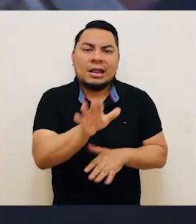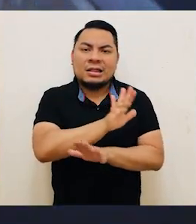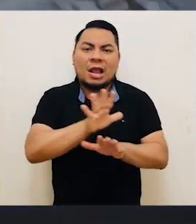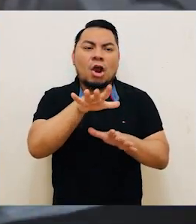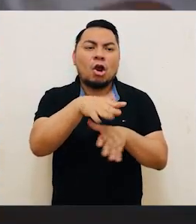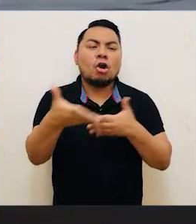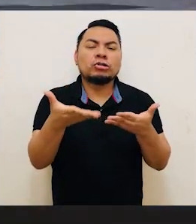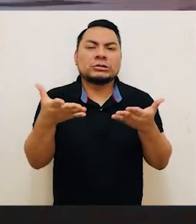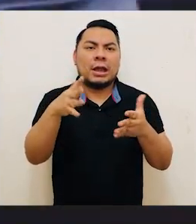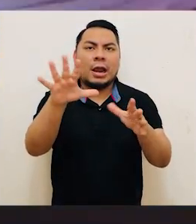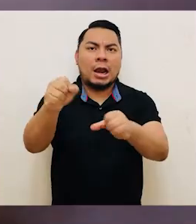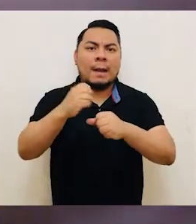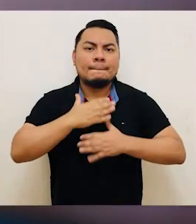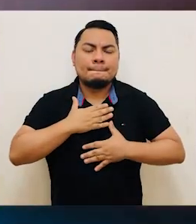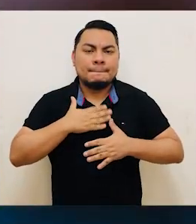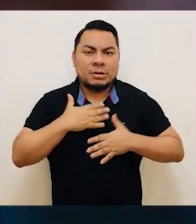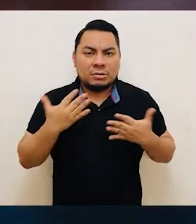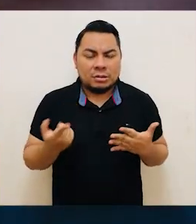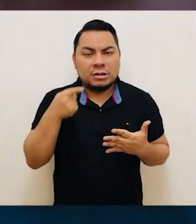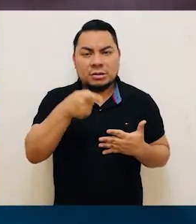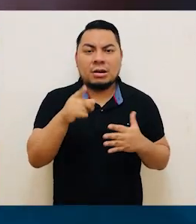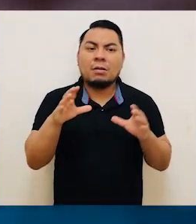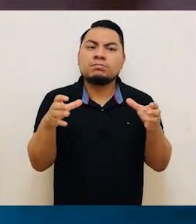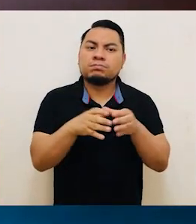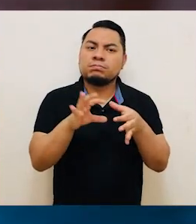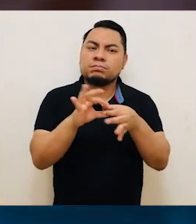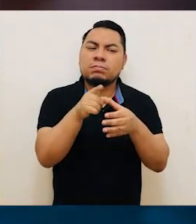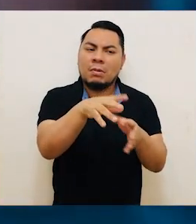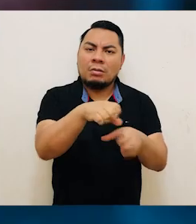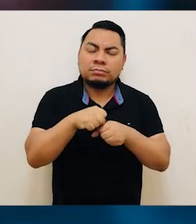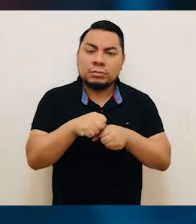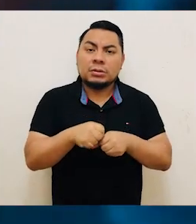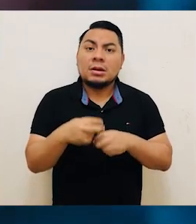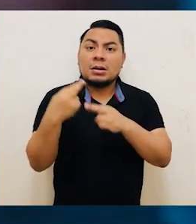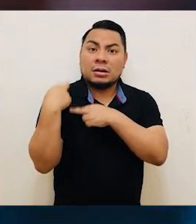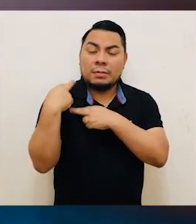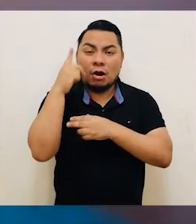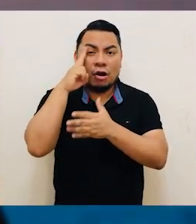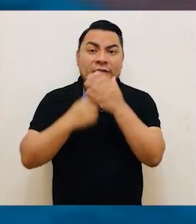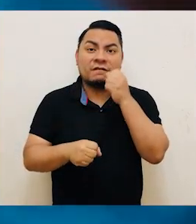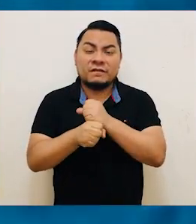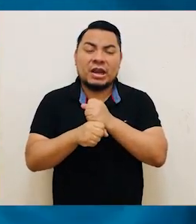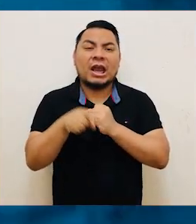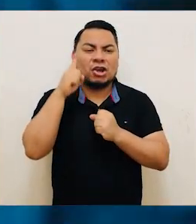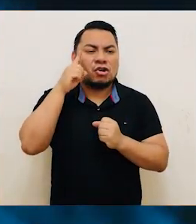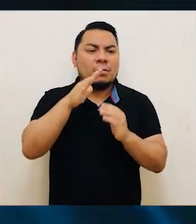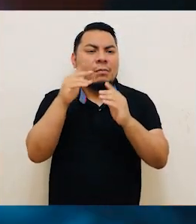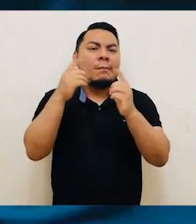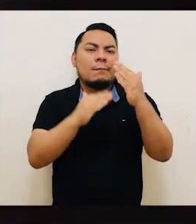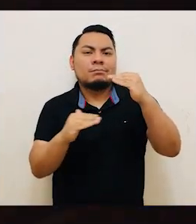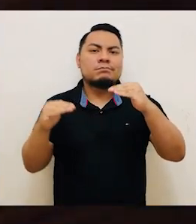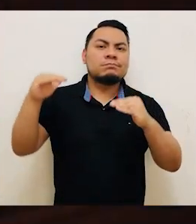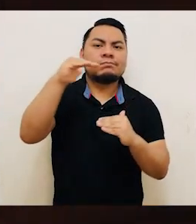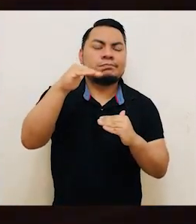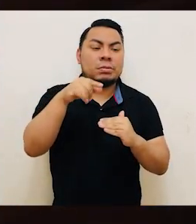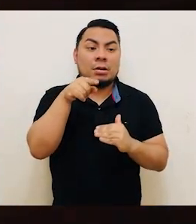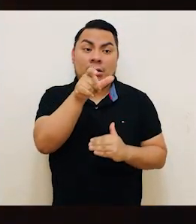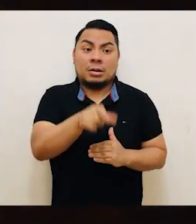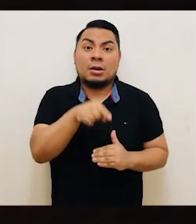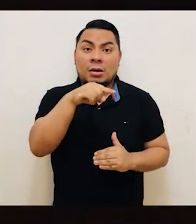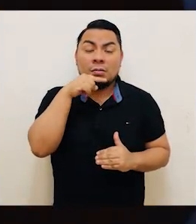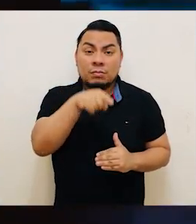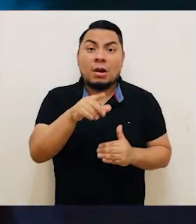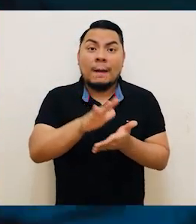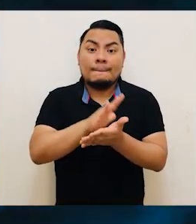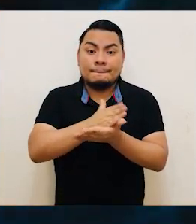de poder, responsabilidad o confianza del agresor. Por ejemplo, si tu pareja sustrae tus documentos personales o también